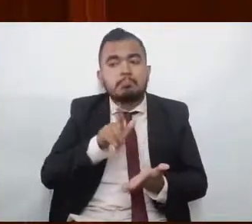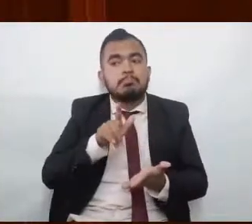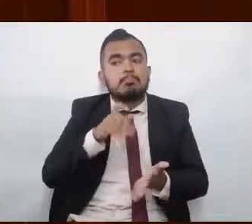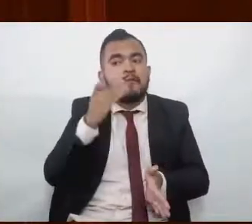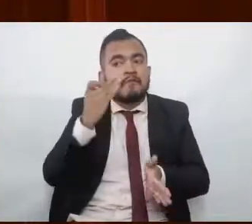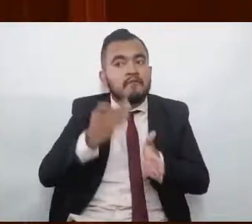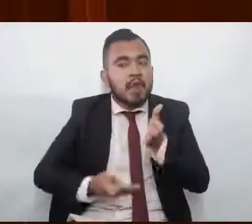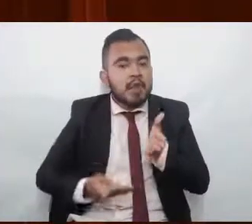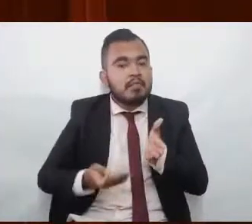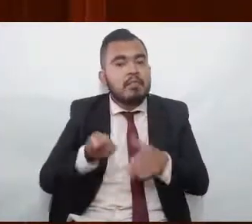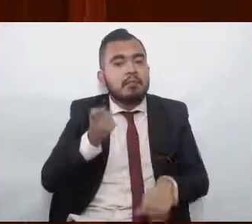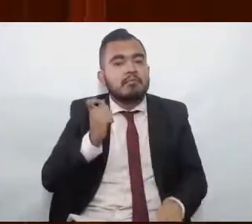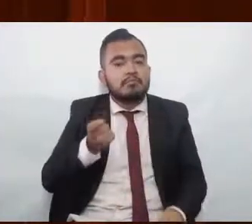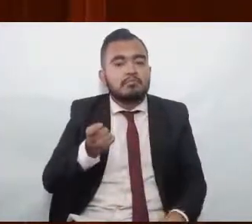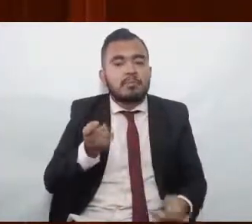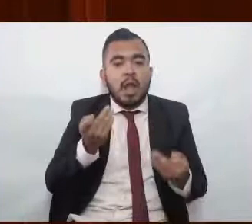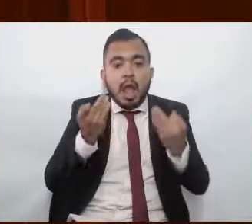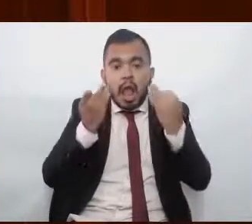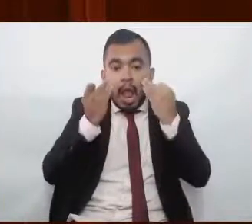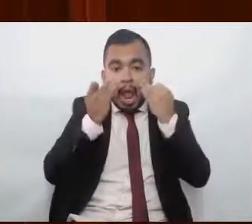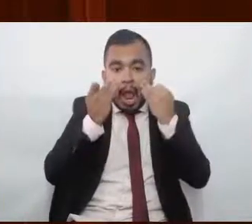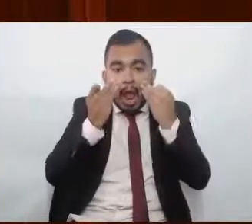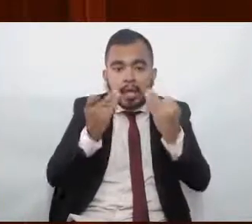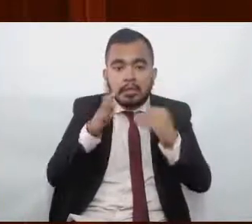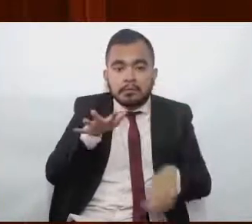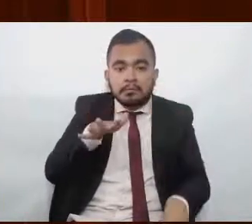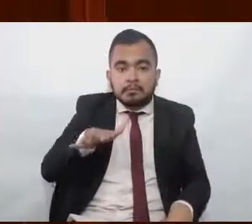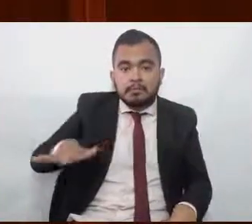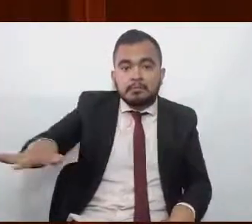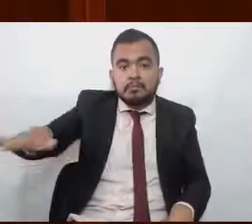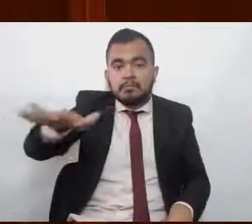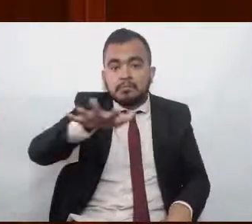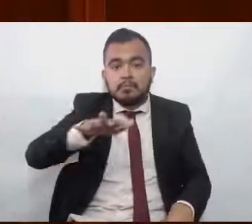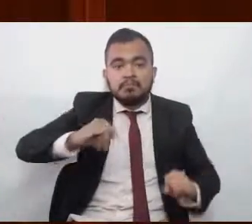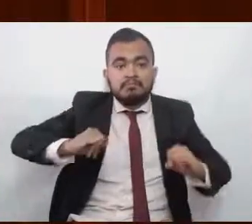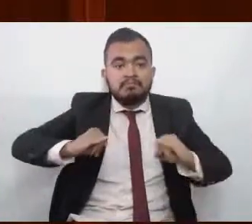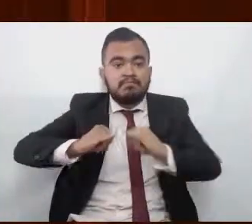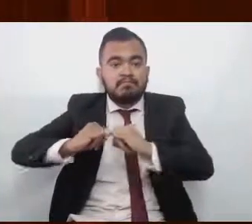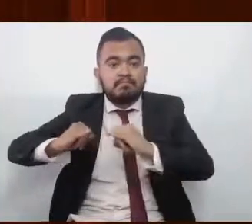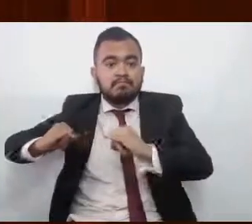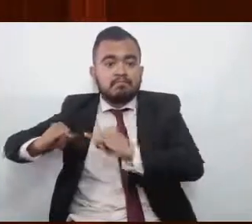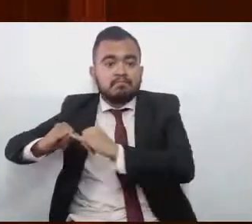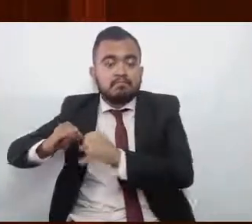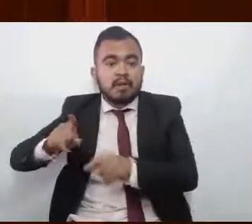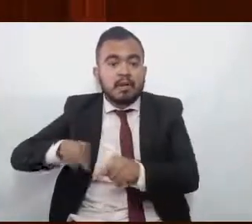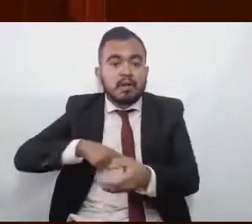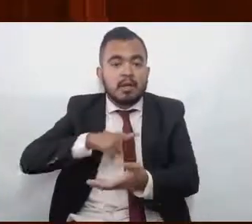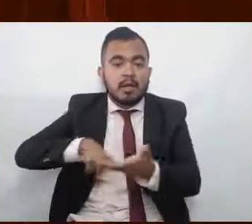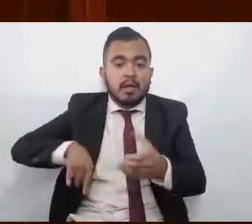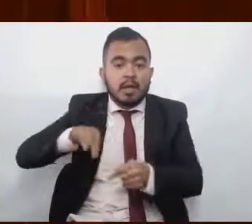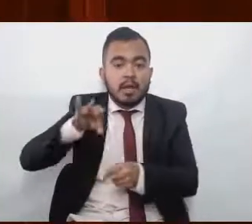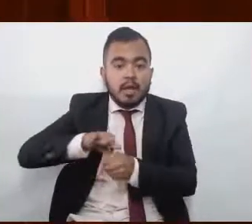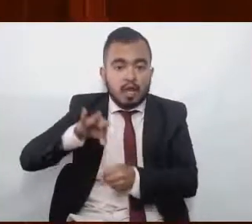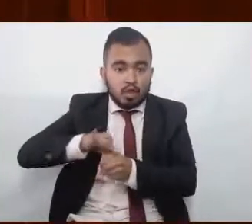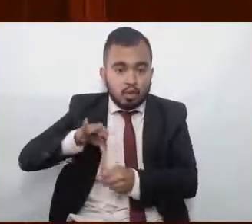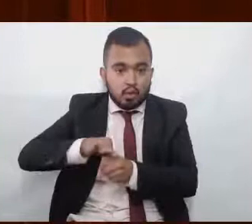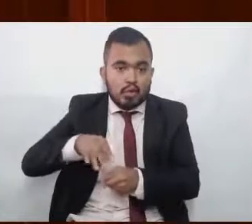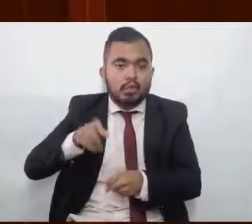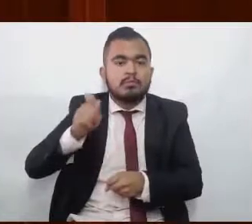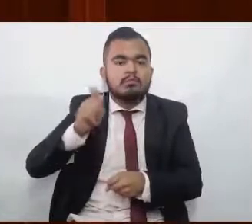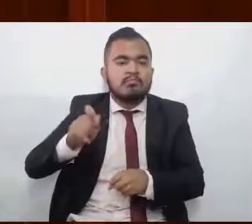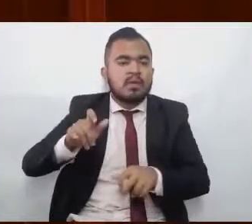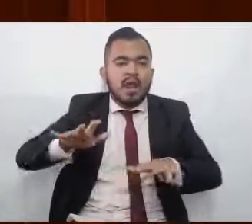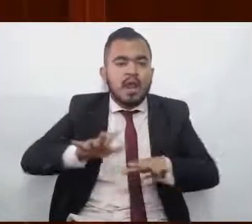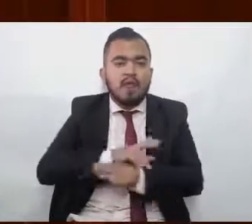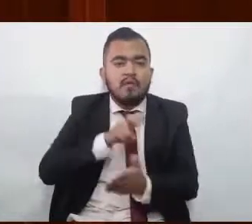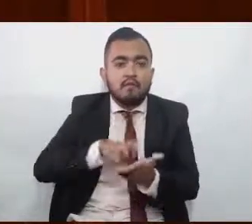ante la eficacia de los órganos electorales era la reforma de llevar a cabo procesos